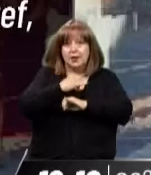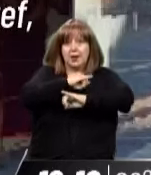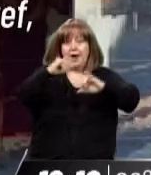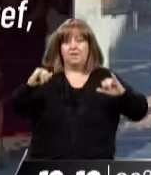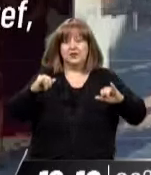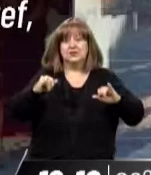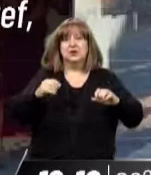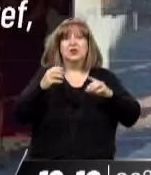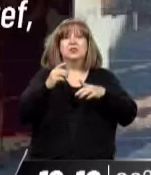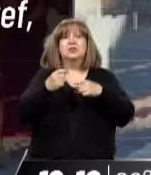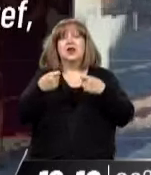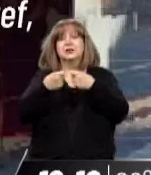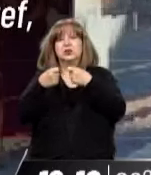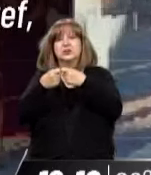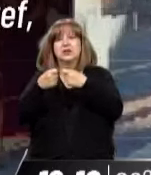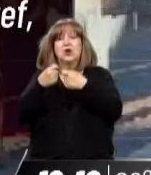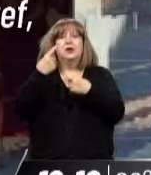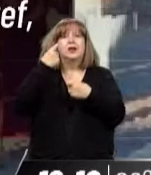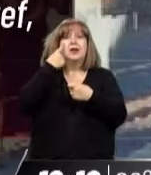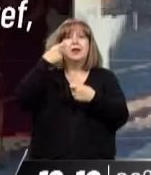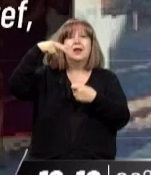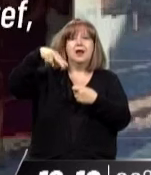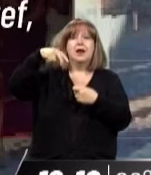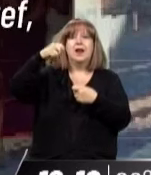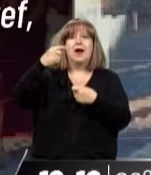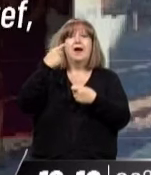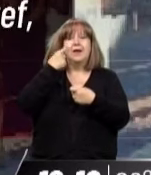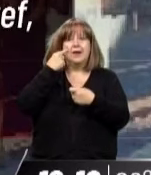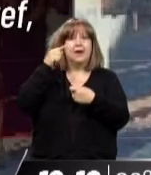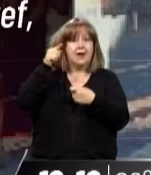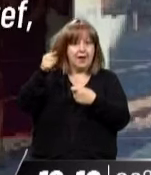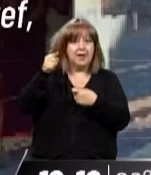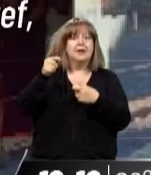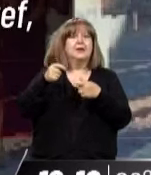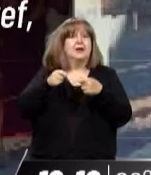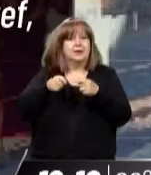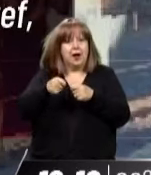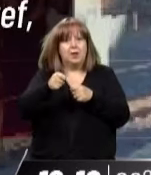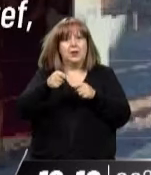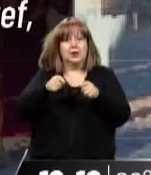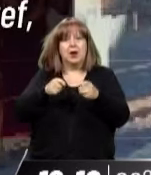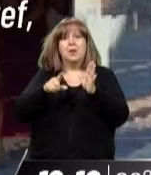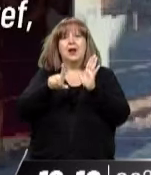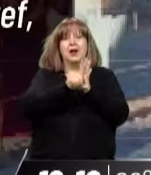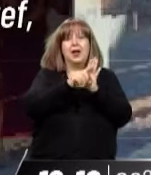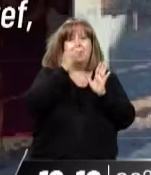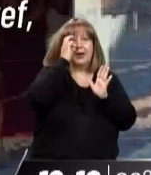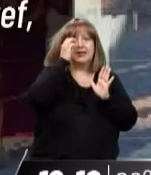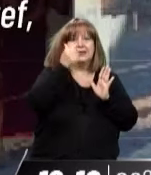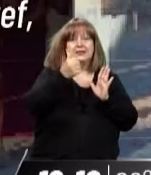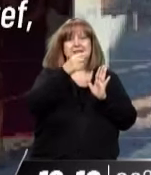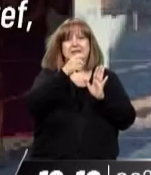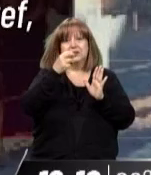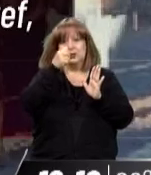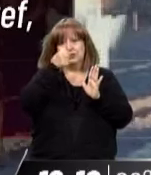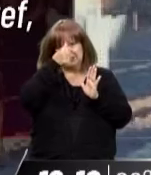del INAI, o INAI, que es el que realiza todos los trámites al amparo de la ley 26.160, que de manera